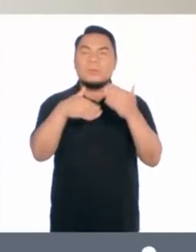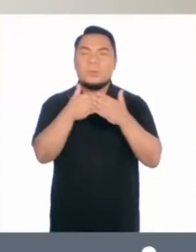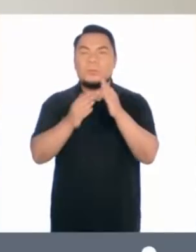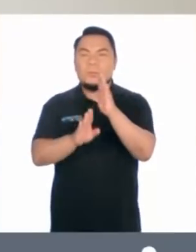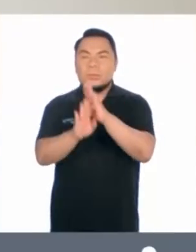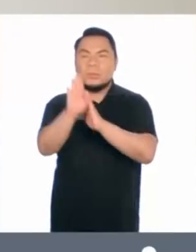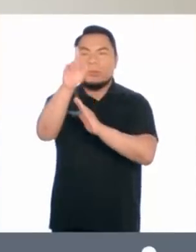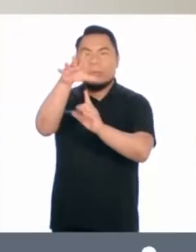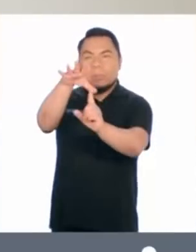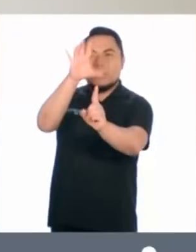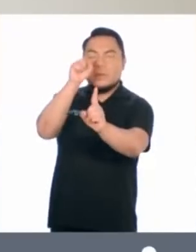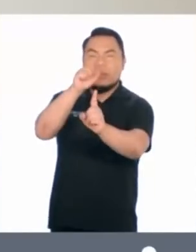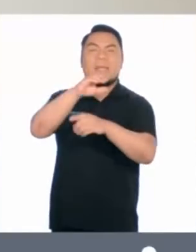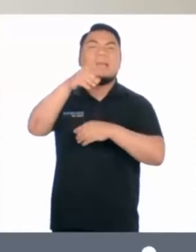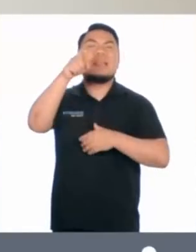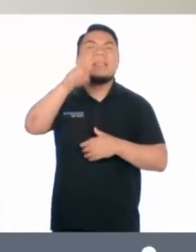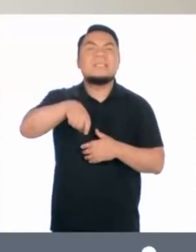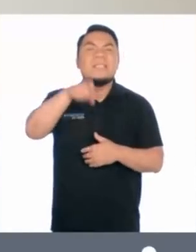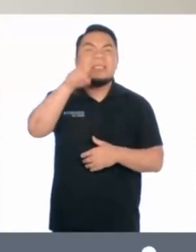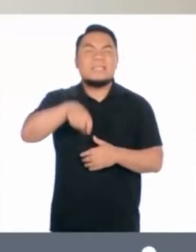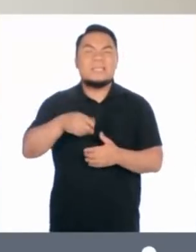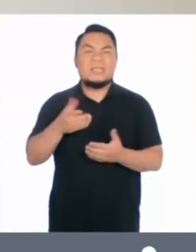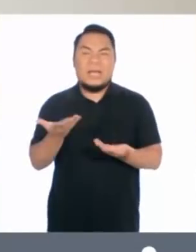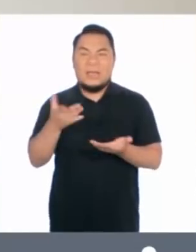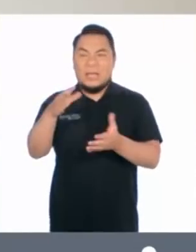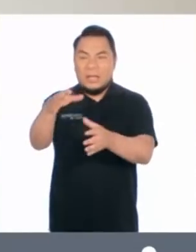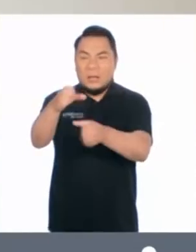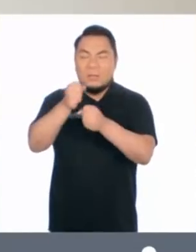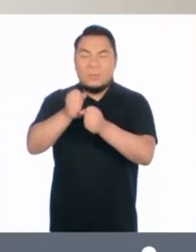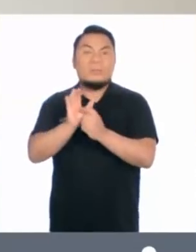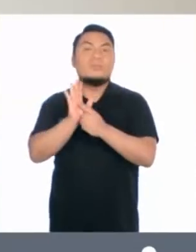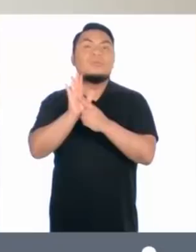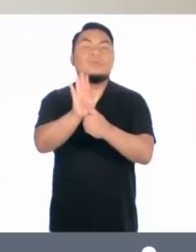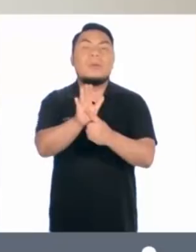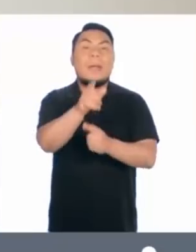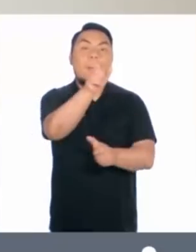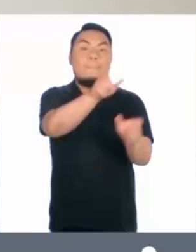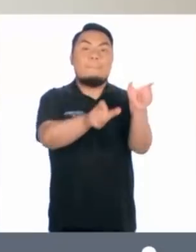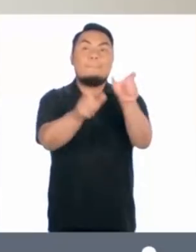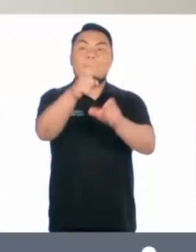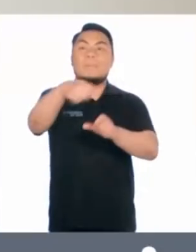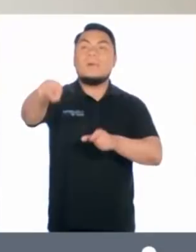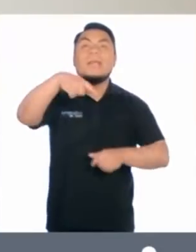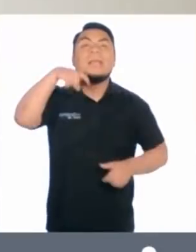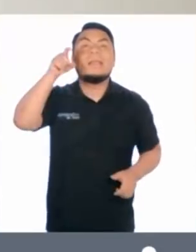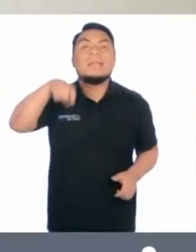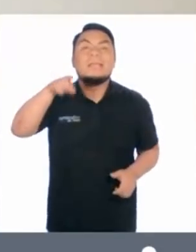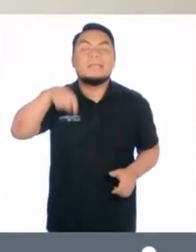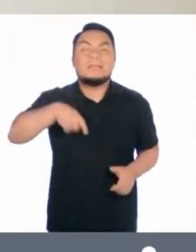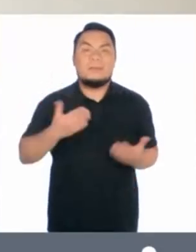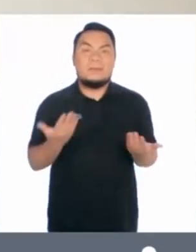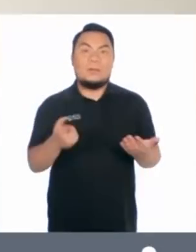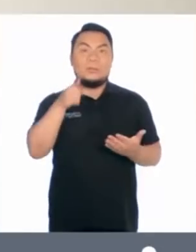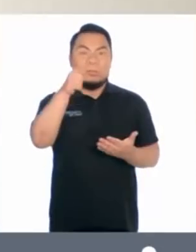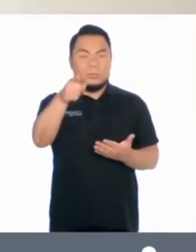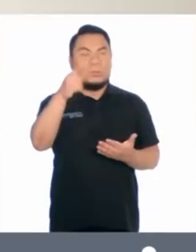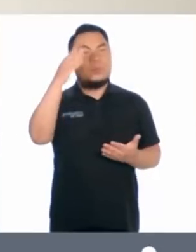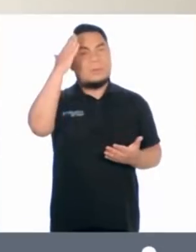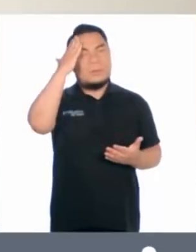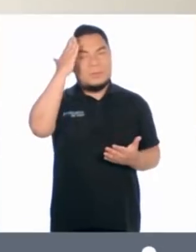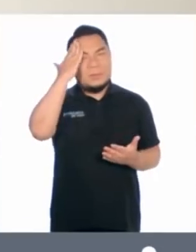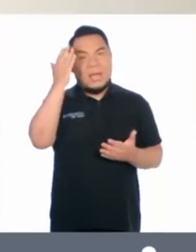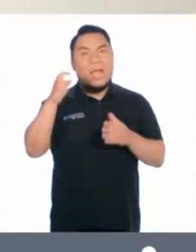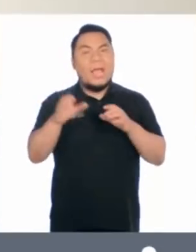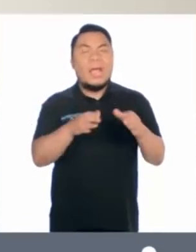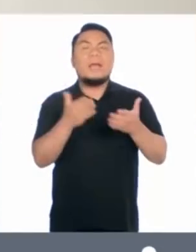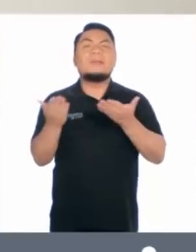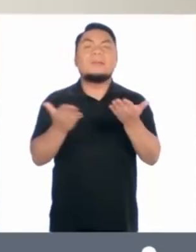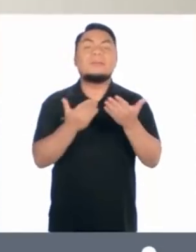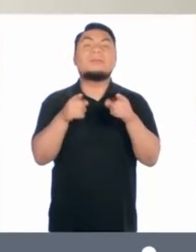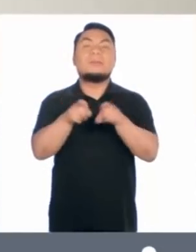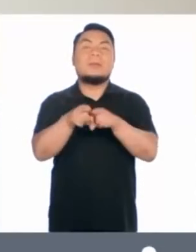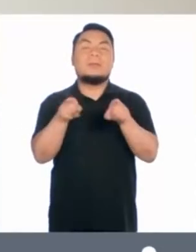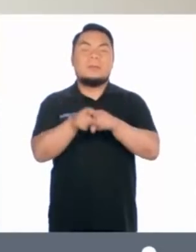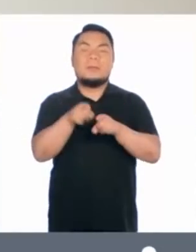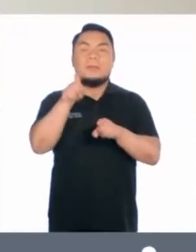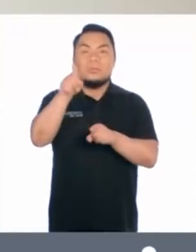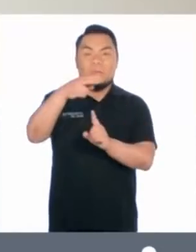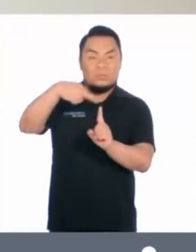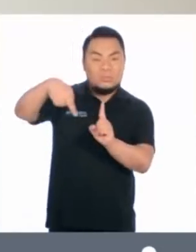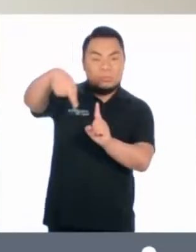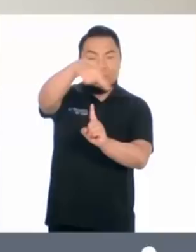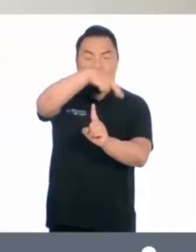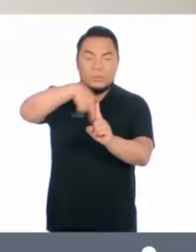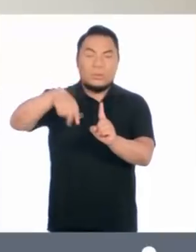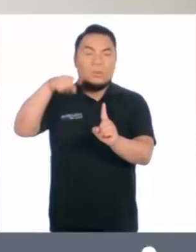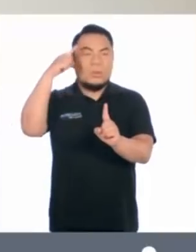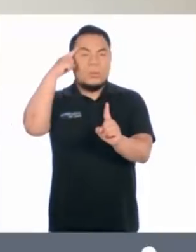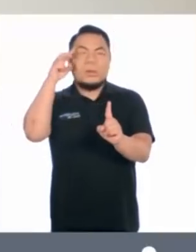poder identificar necesidades en los usuarios o en los clientes que tú pretendes servir o